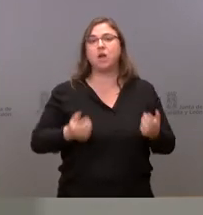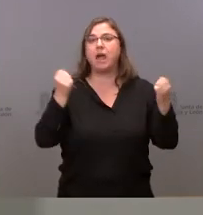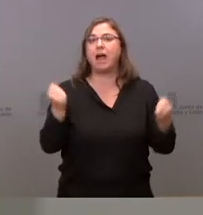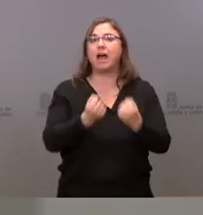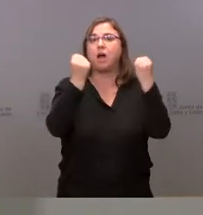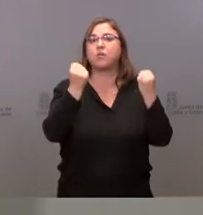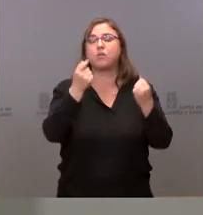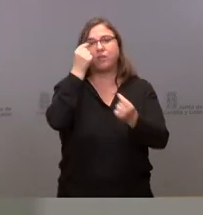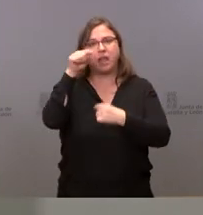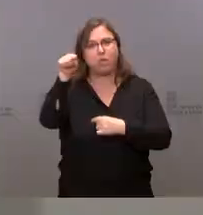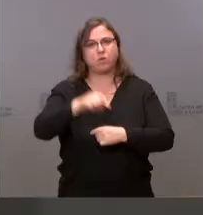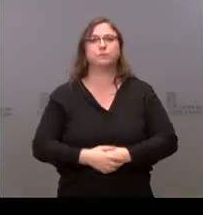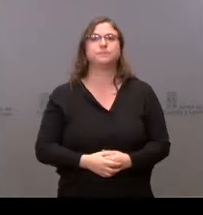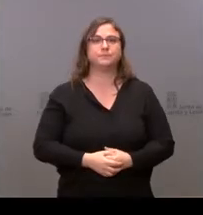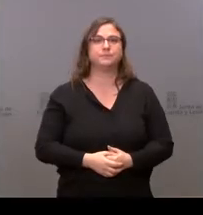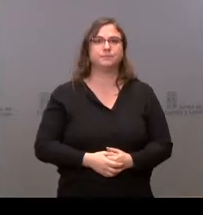información más detallada